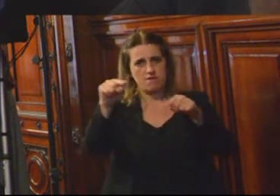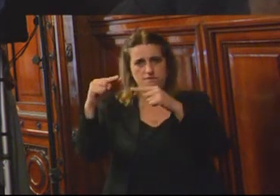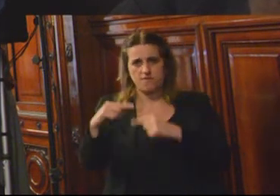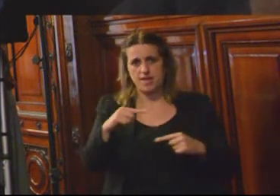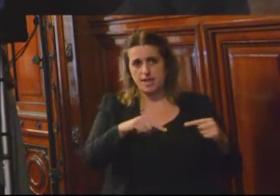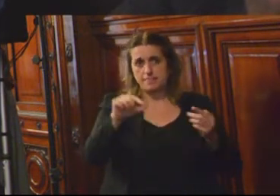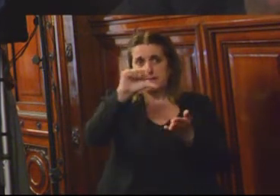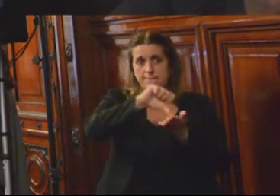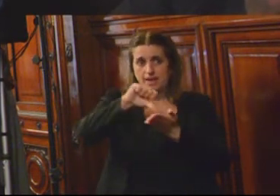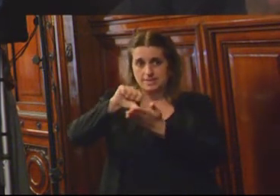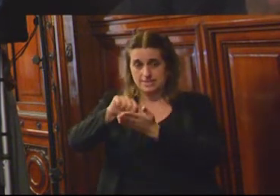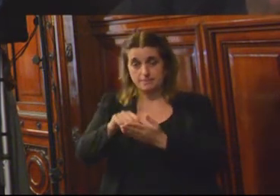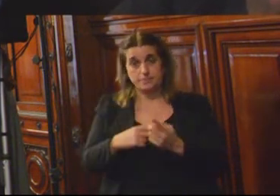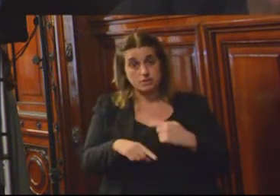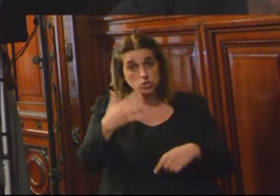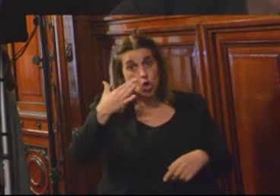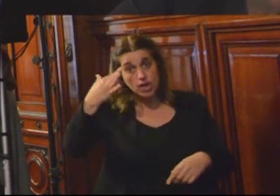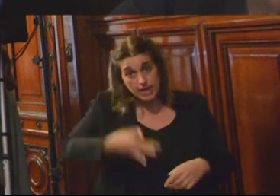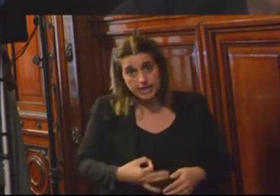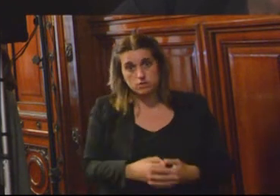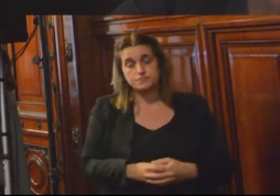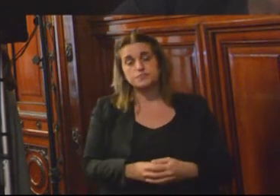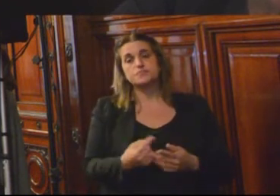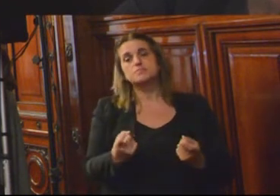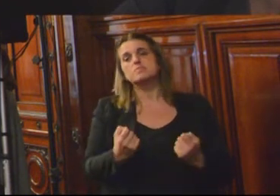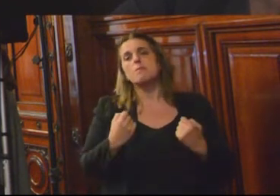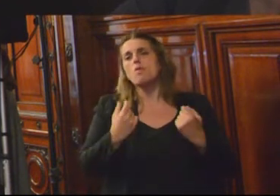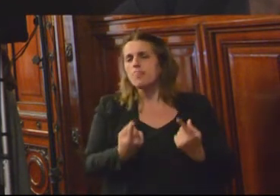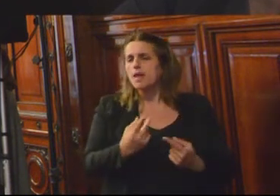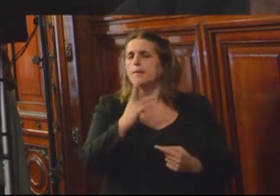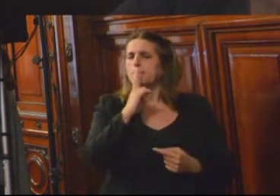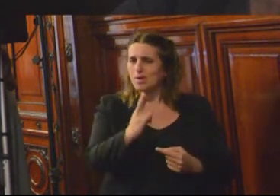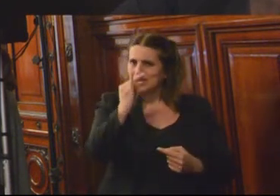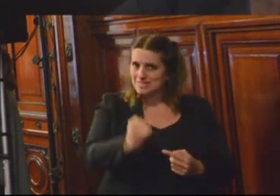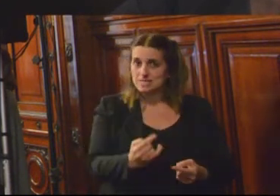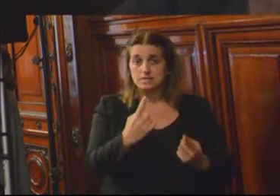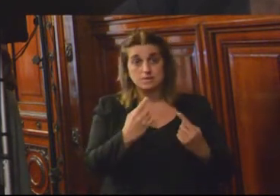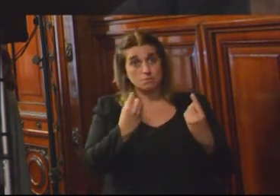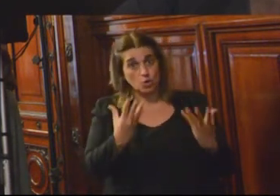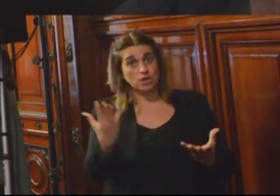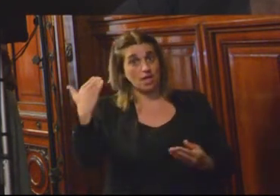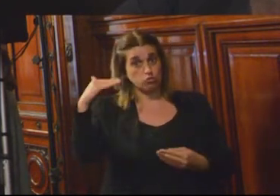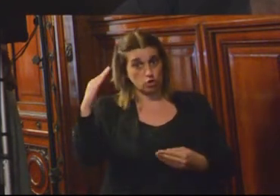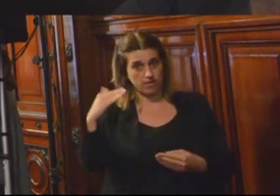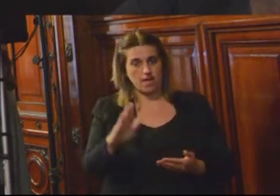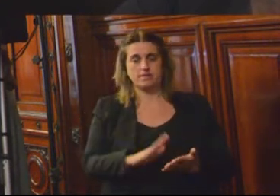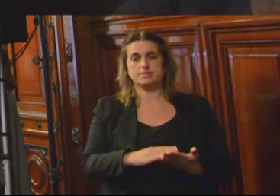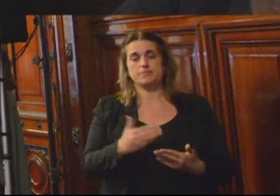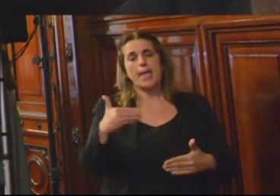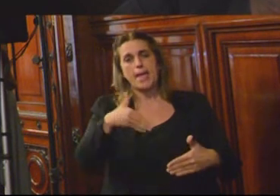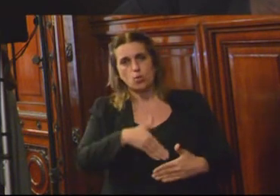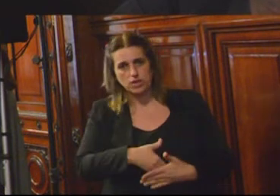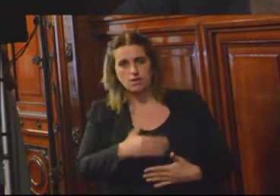creo que tenemos que dar una respuesta frente a esto, porque las autoridades políticas del Poder Ejecutivo,